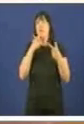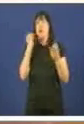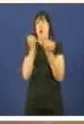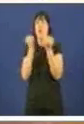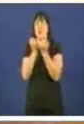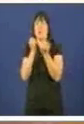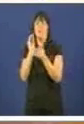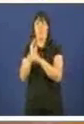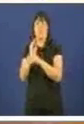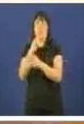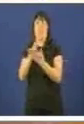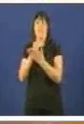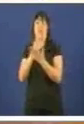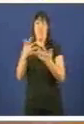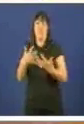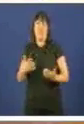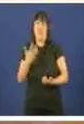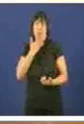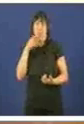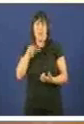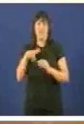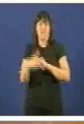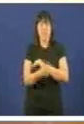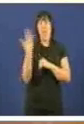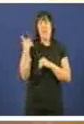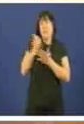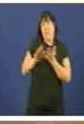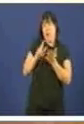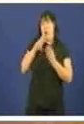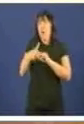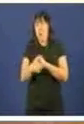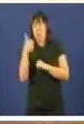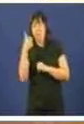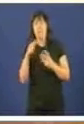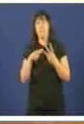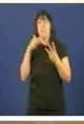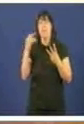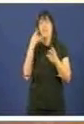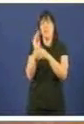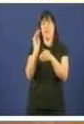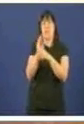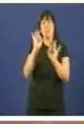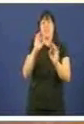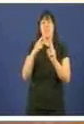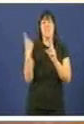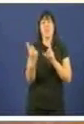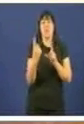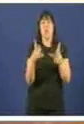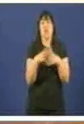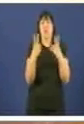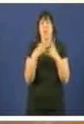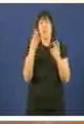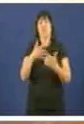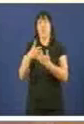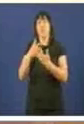libros de texto que antes se aficiaran que non foran gratuitos e deixaron sem financiamentos políticas de exclusión social e de loita